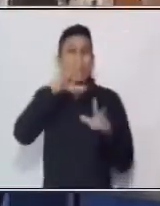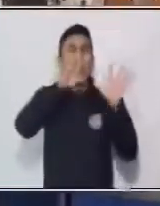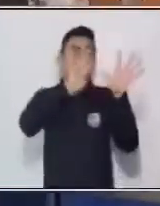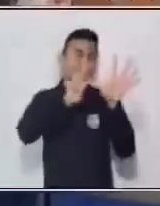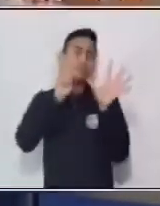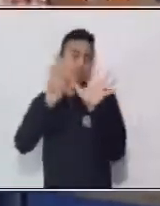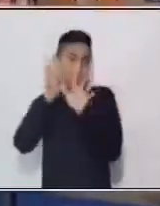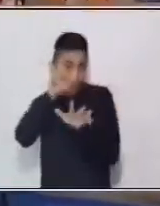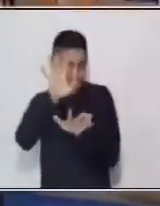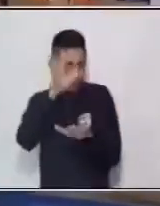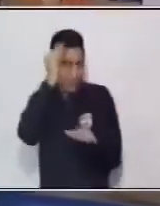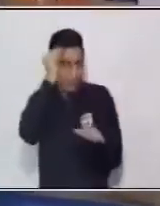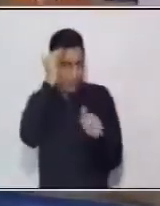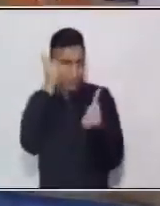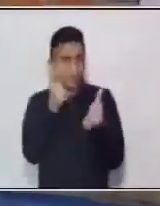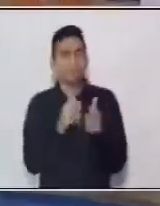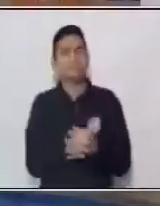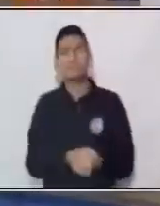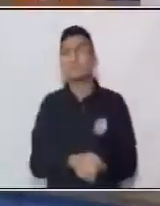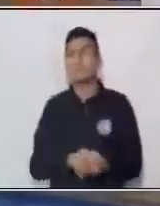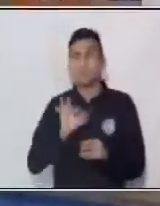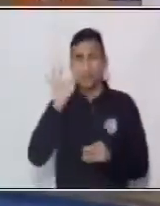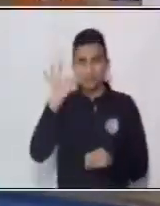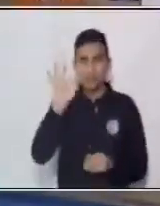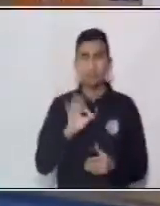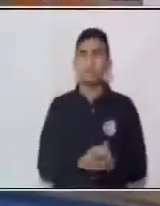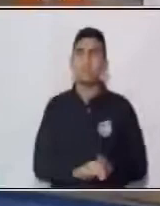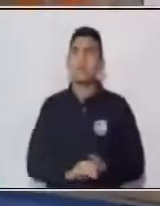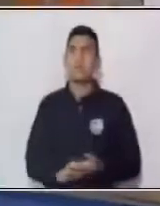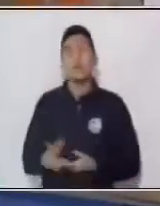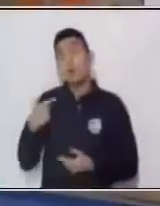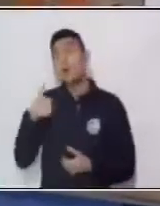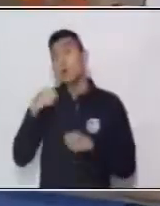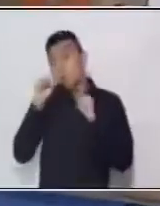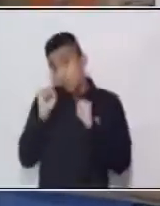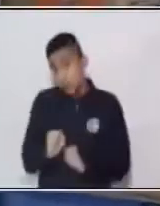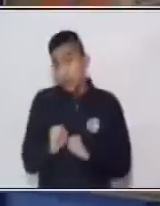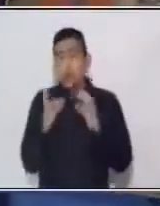ocho? ¿Sí? Ok. Excelente. Puedo contar.